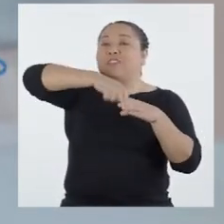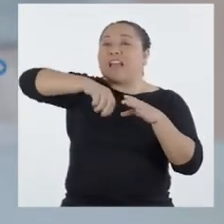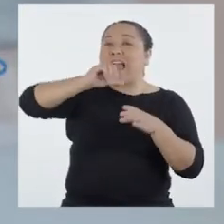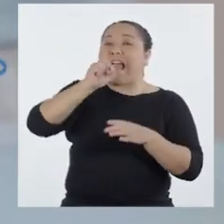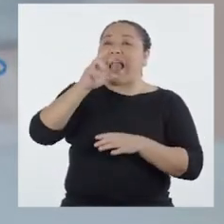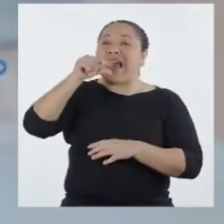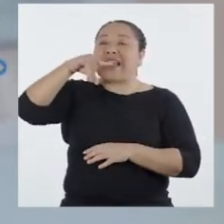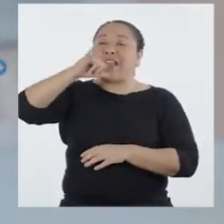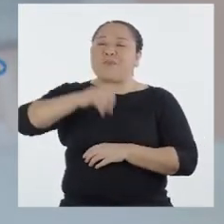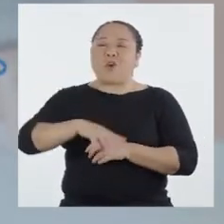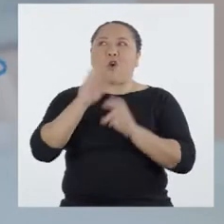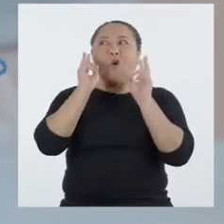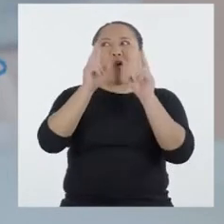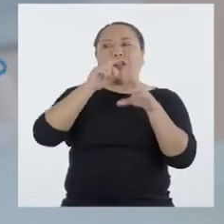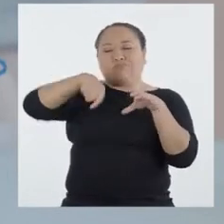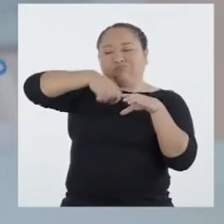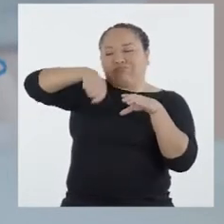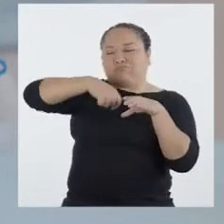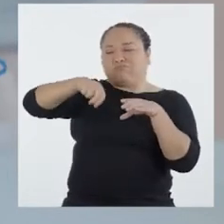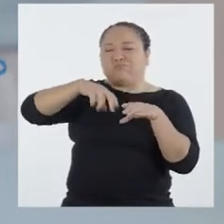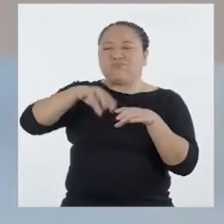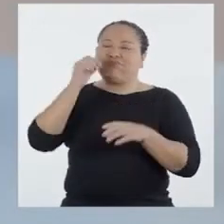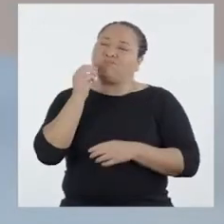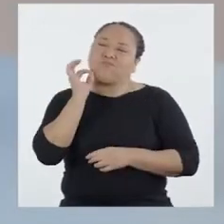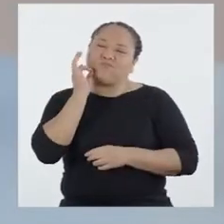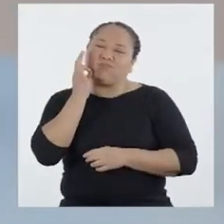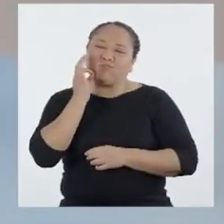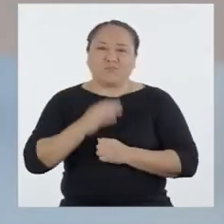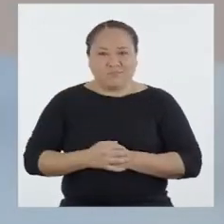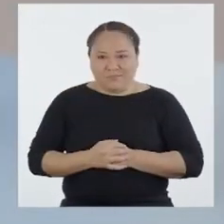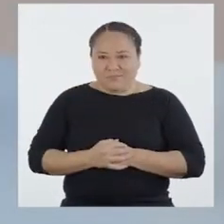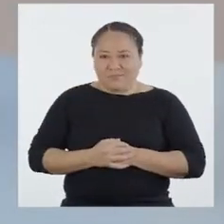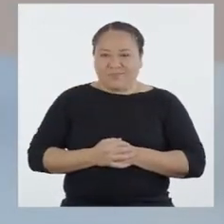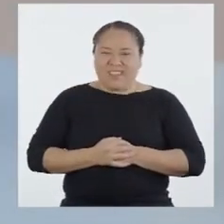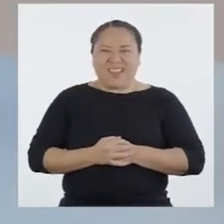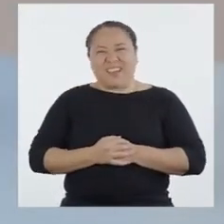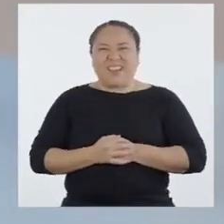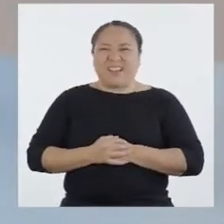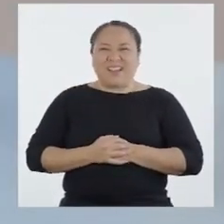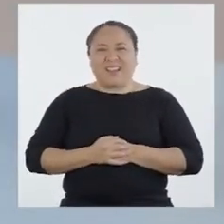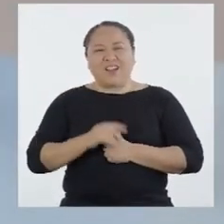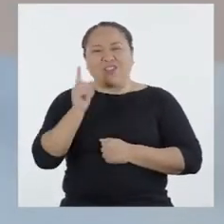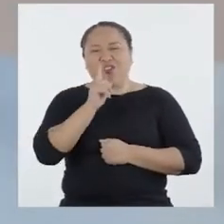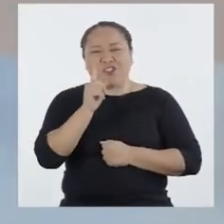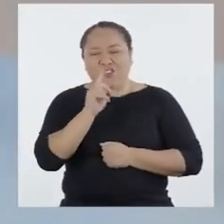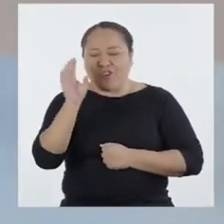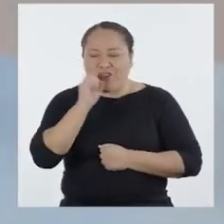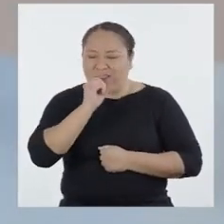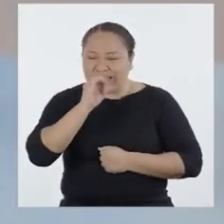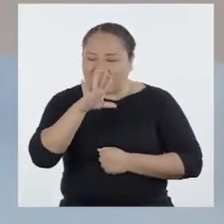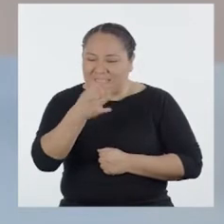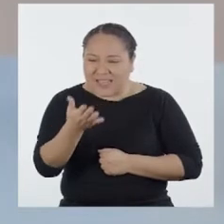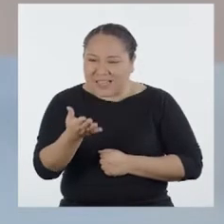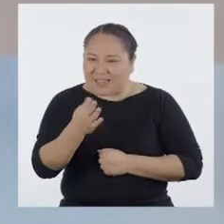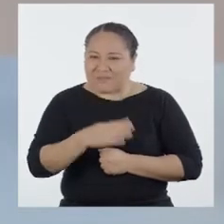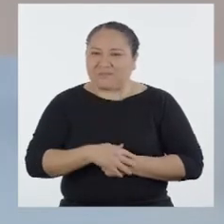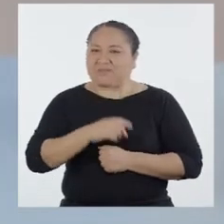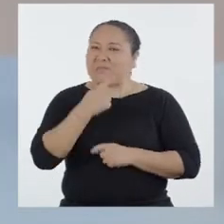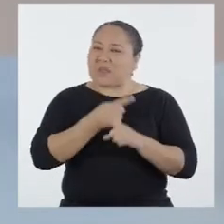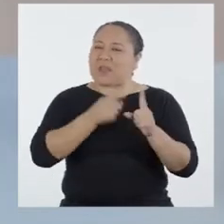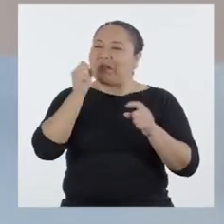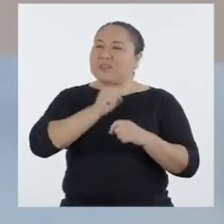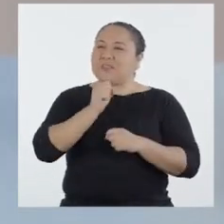Así que esperamos que esté con la sazón afinada. No me refería a eso, pero sí,